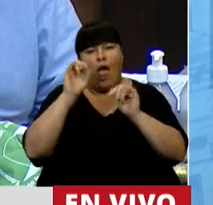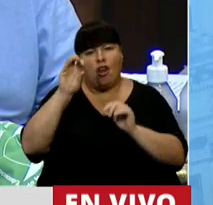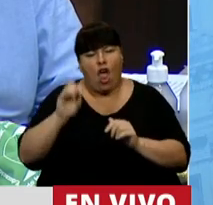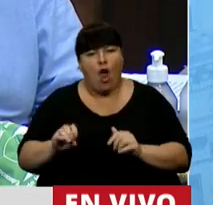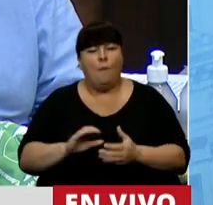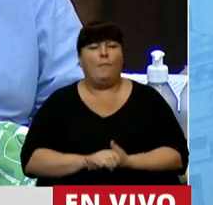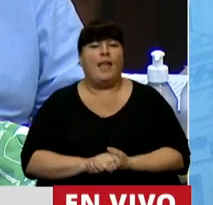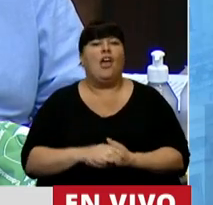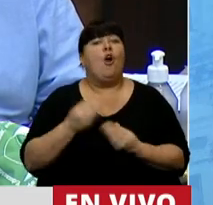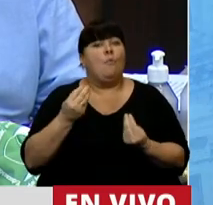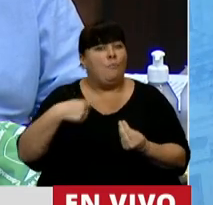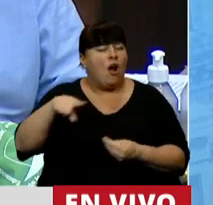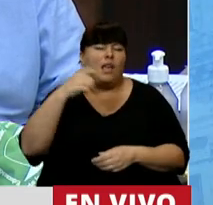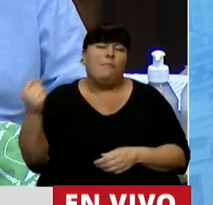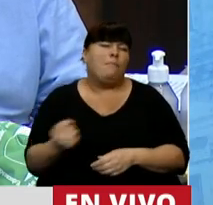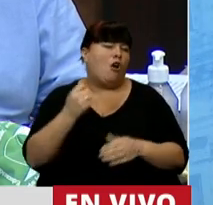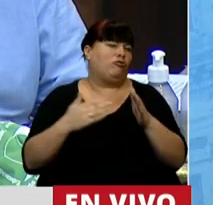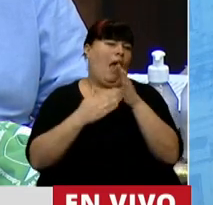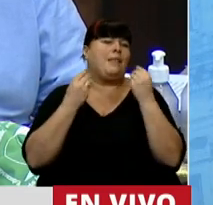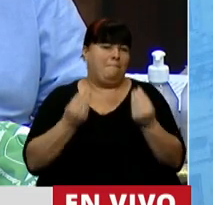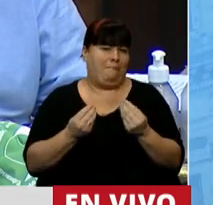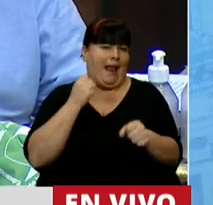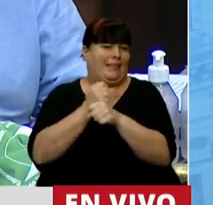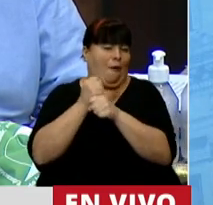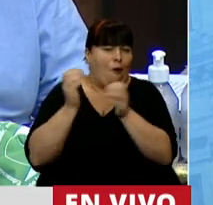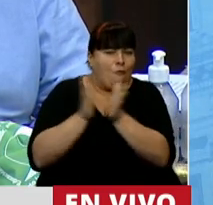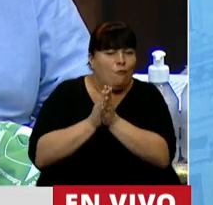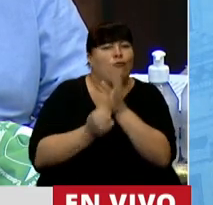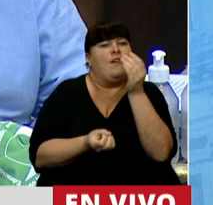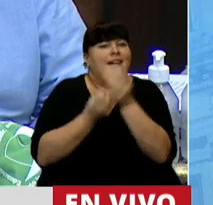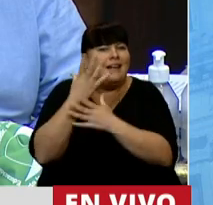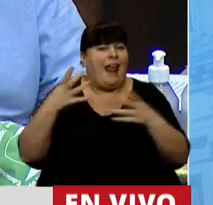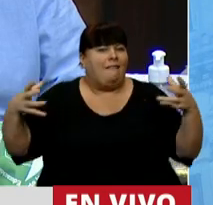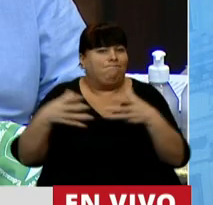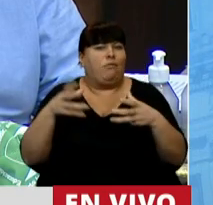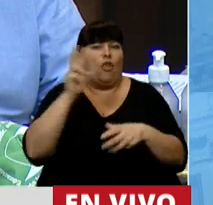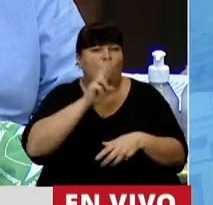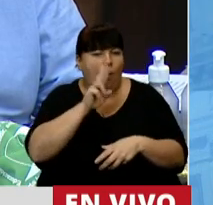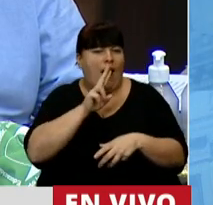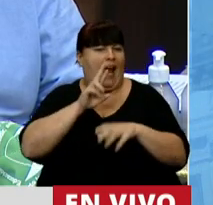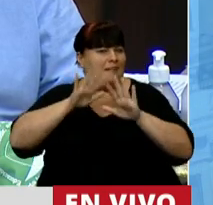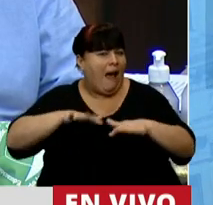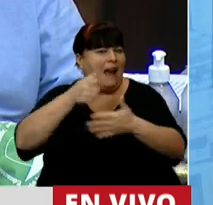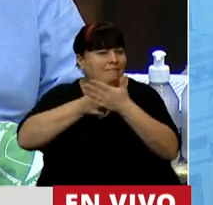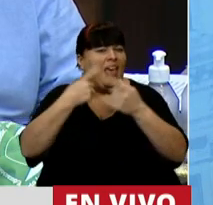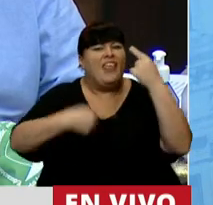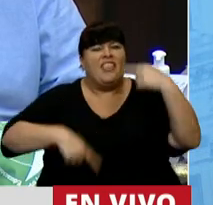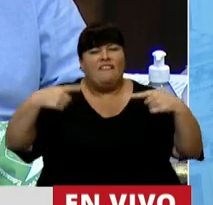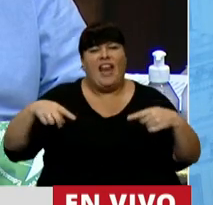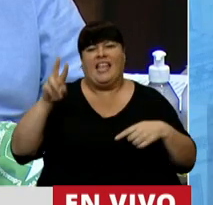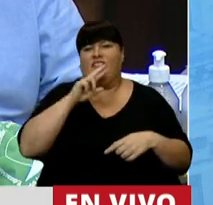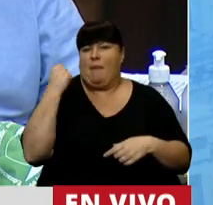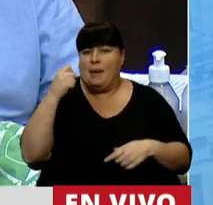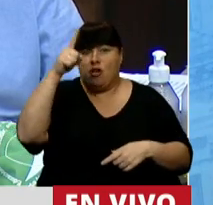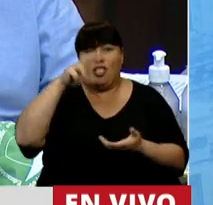ellas, porque han sido fundamentales para que podamos trabajar y desarrollar un gran movimiento de mujeres y de diversos feminismos